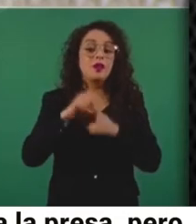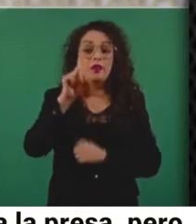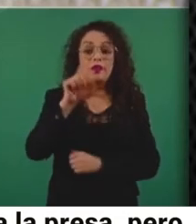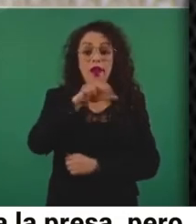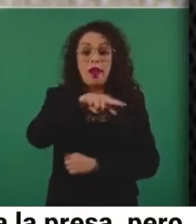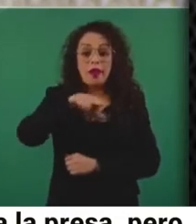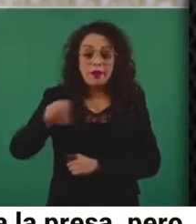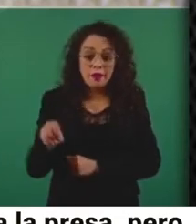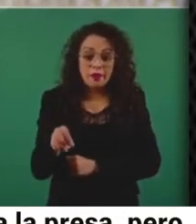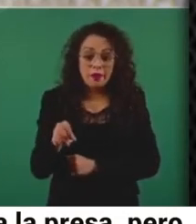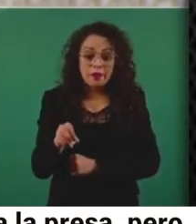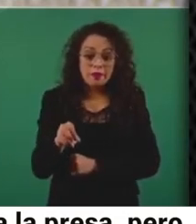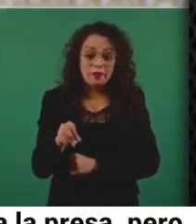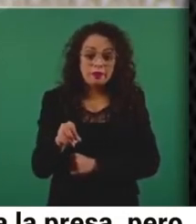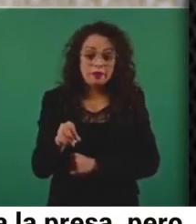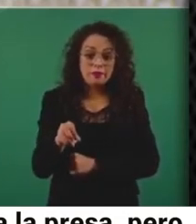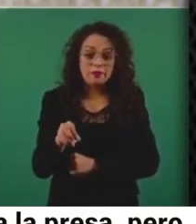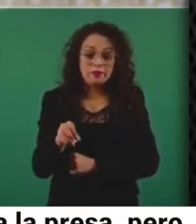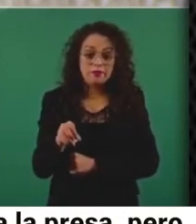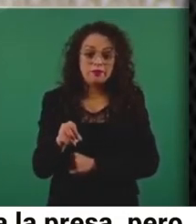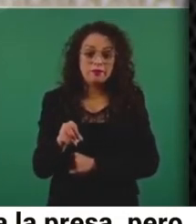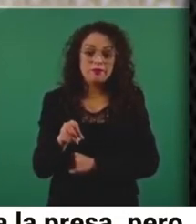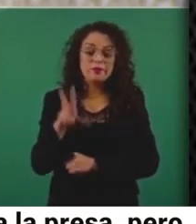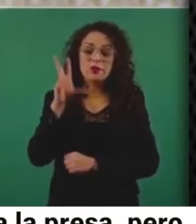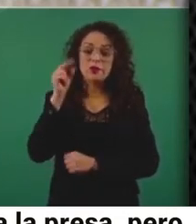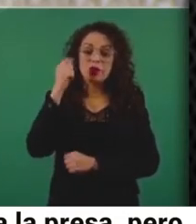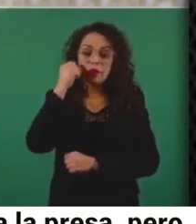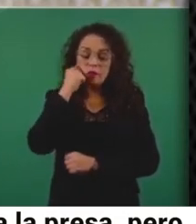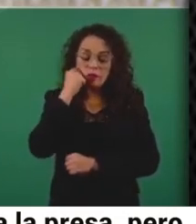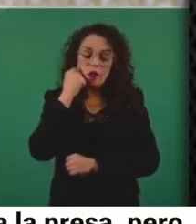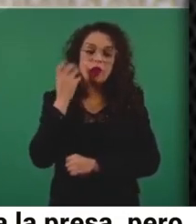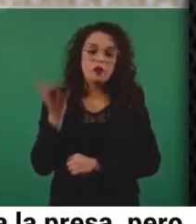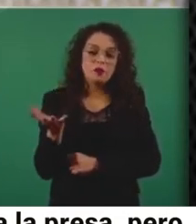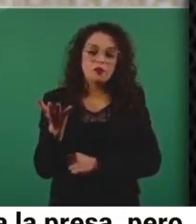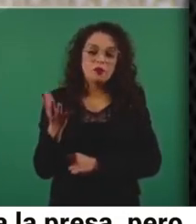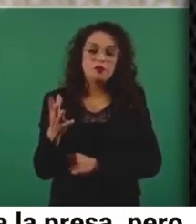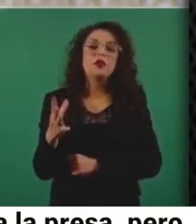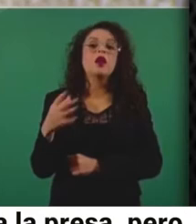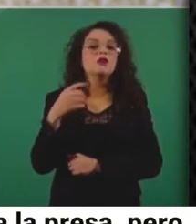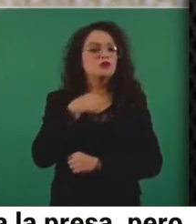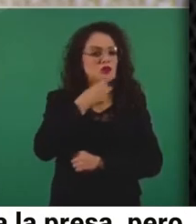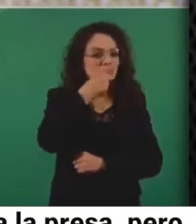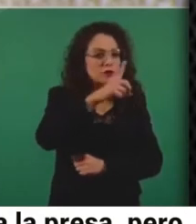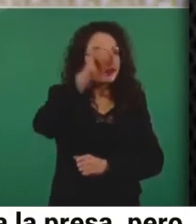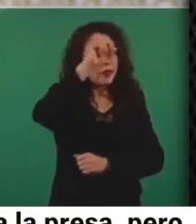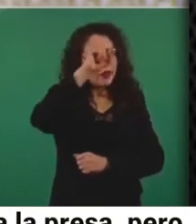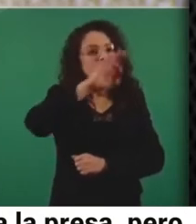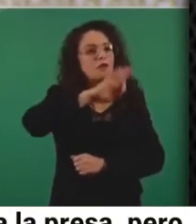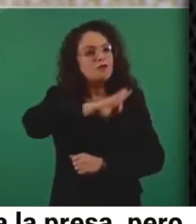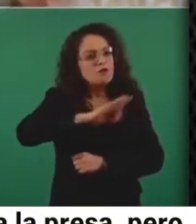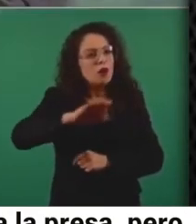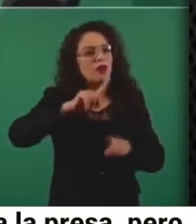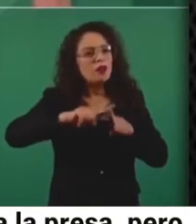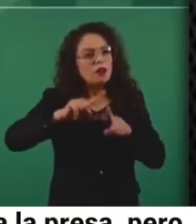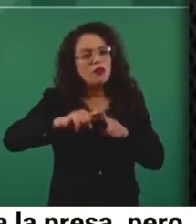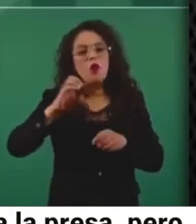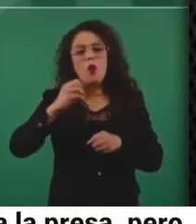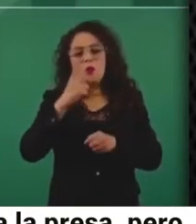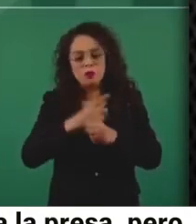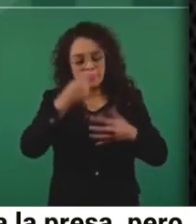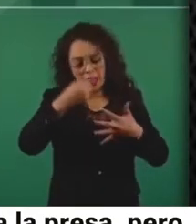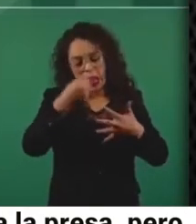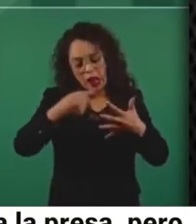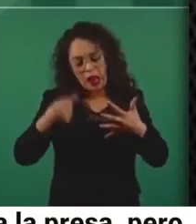repare, aunque se les den opciones a la gente. Hay una oposición y resulta que está construida la